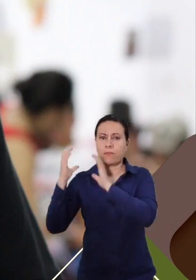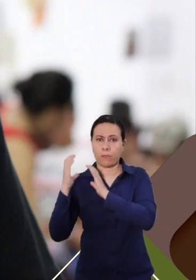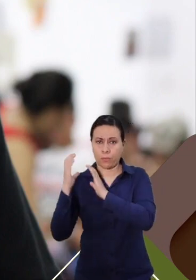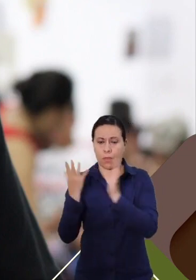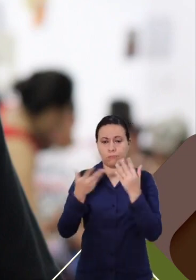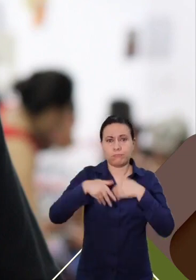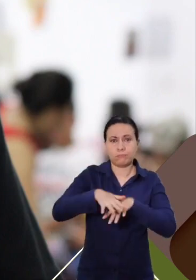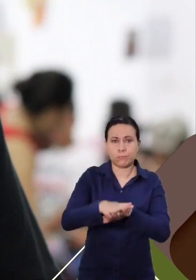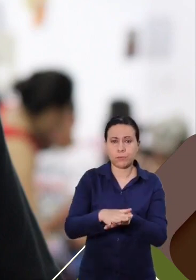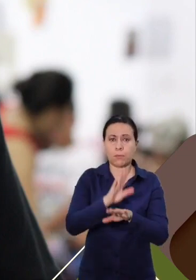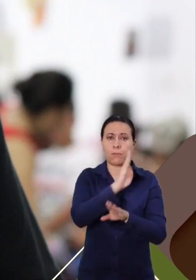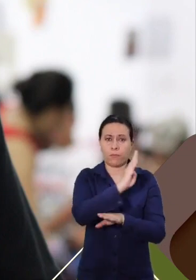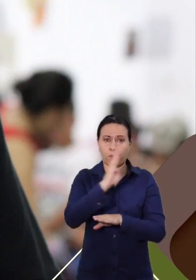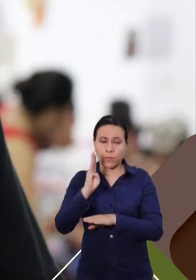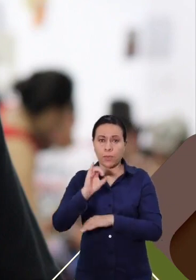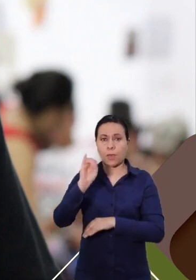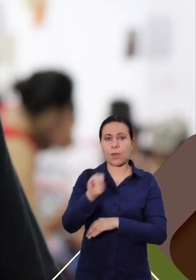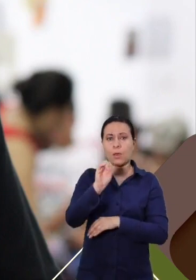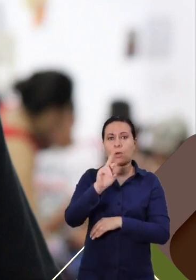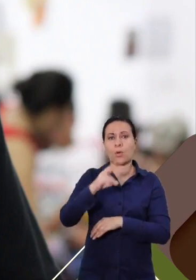Jorge Roa Martínez.